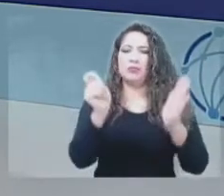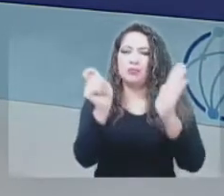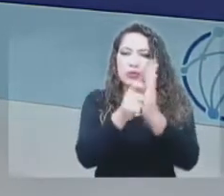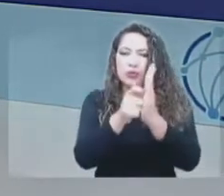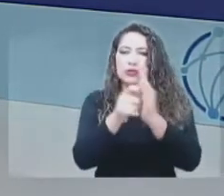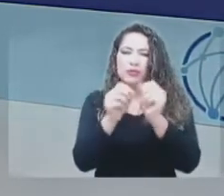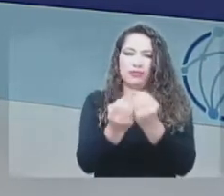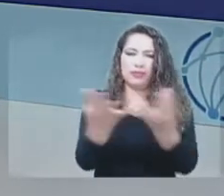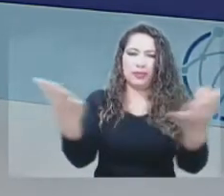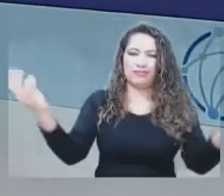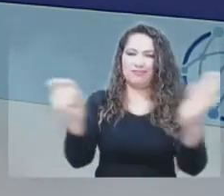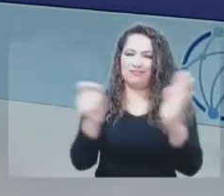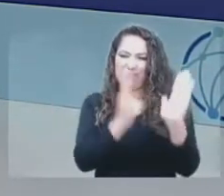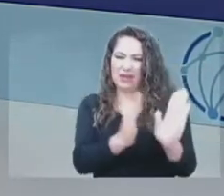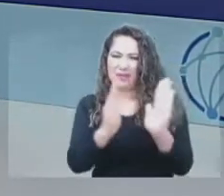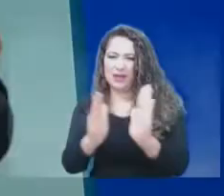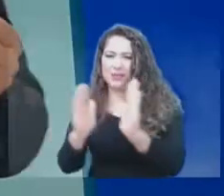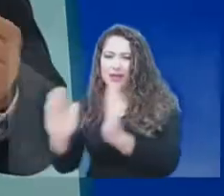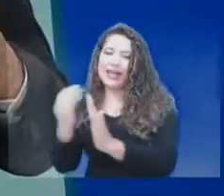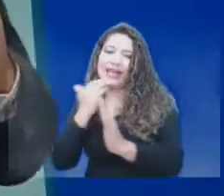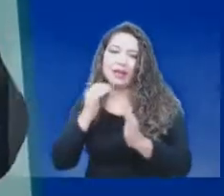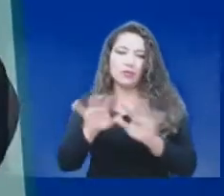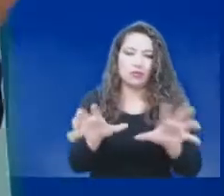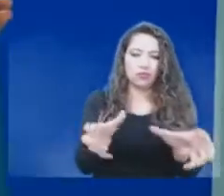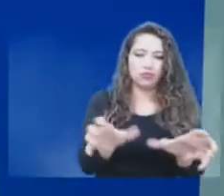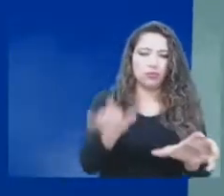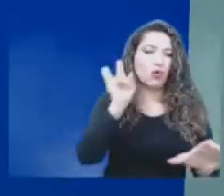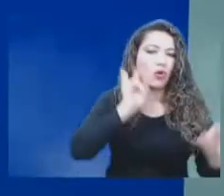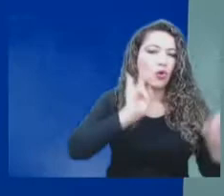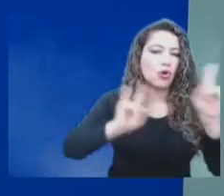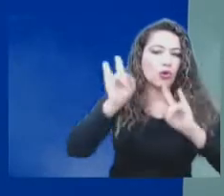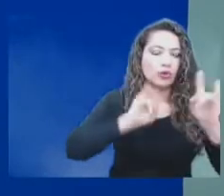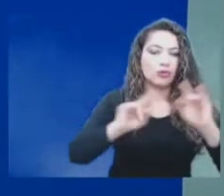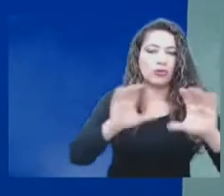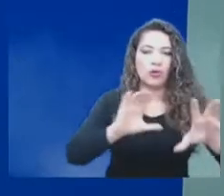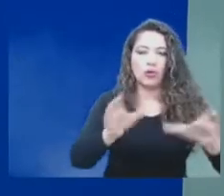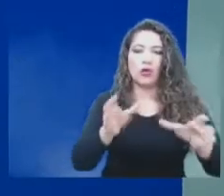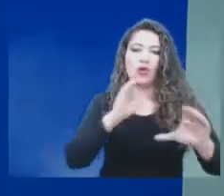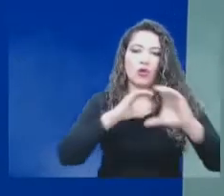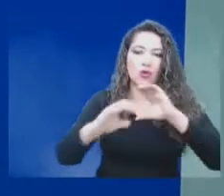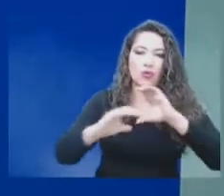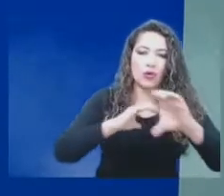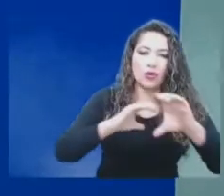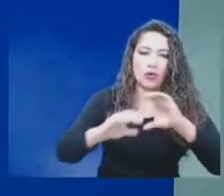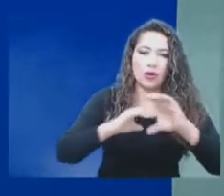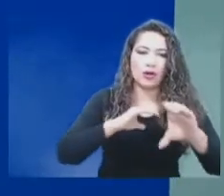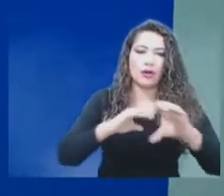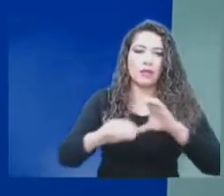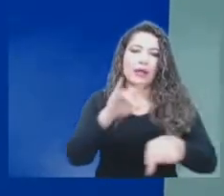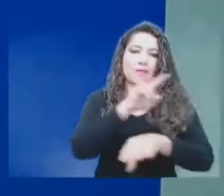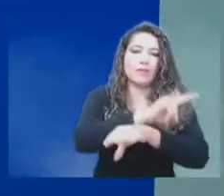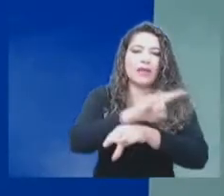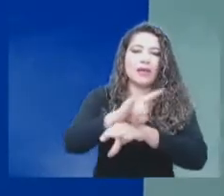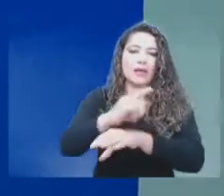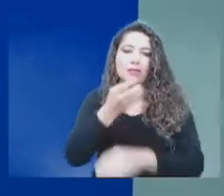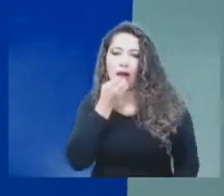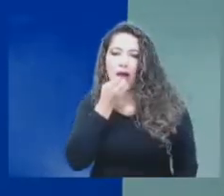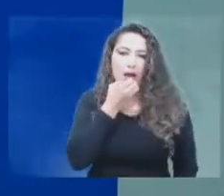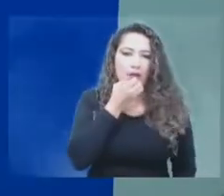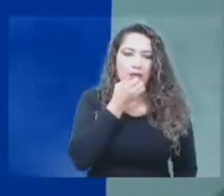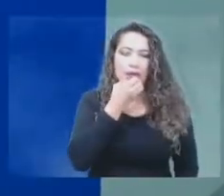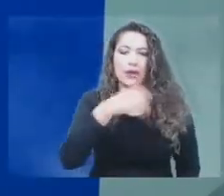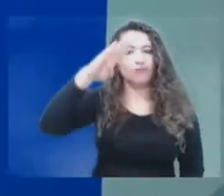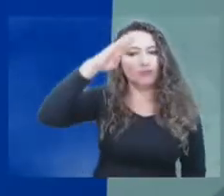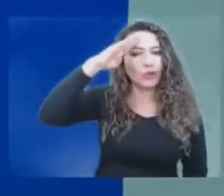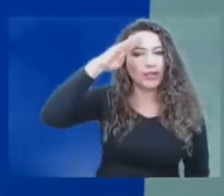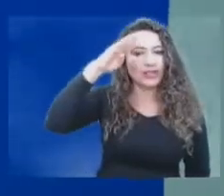los sistemas de radiocomunicaciones que utilizan las compañías de vigilancia, la policía, todos aquellos que utilizan esos handys,